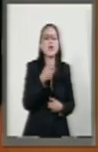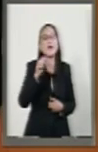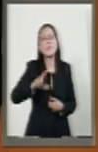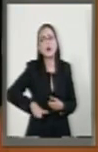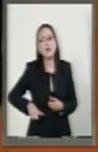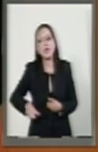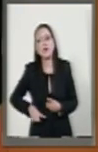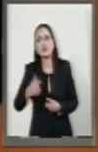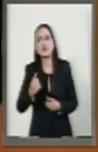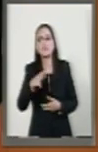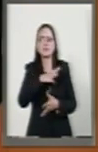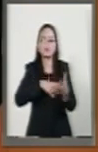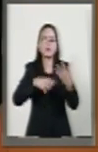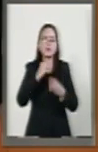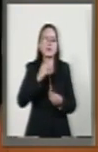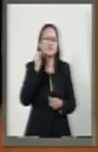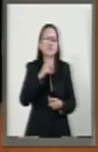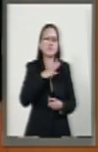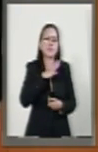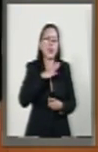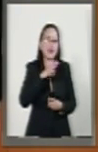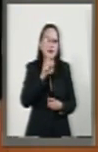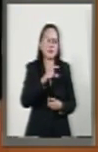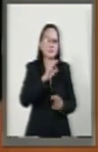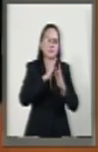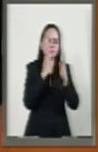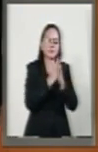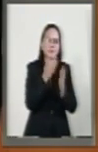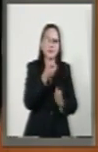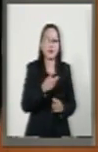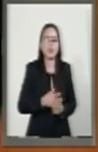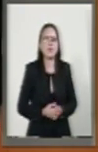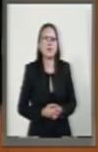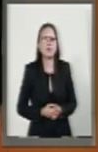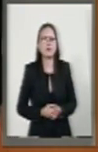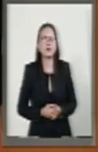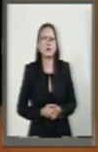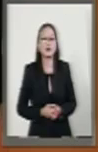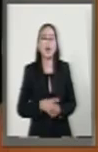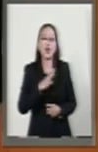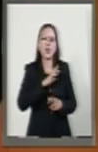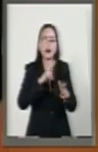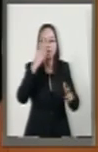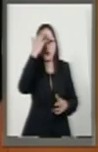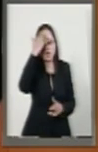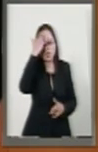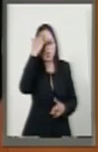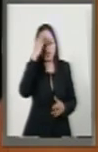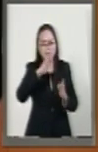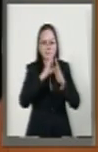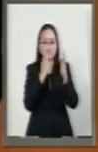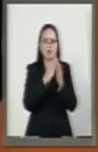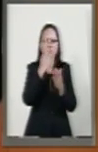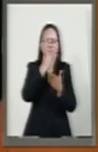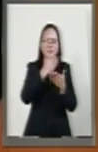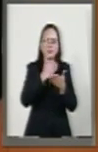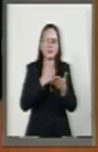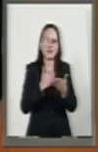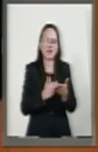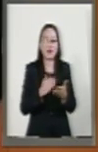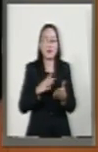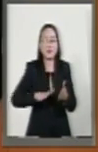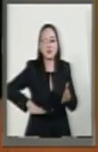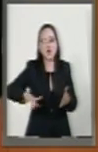refinanciamiento o reestructuración. Reconoce los esquemas de asociaciones público-privadas